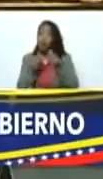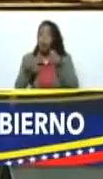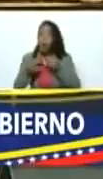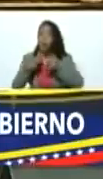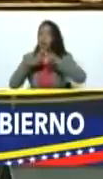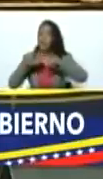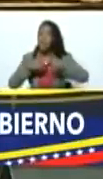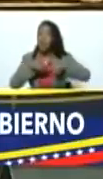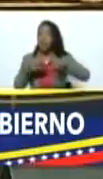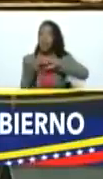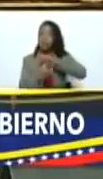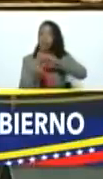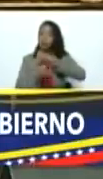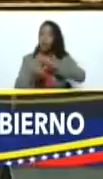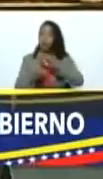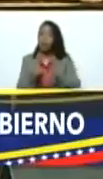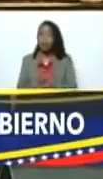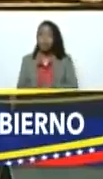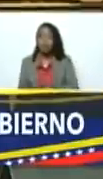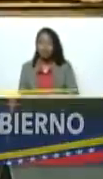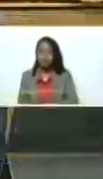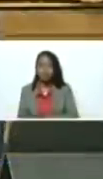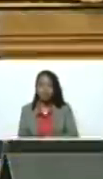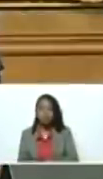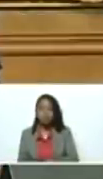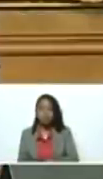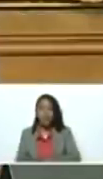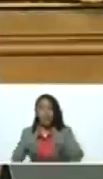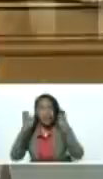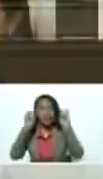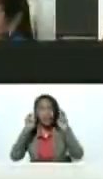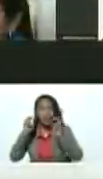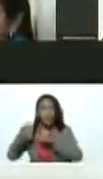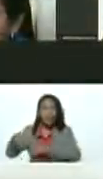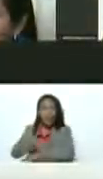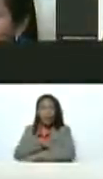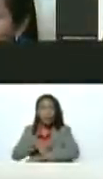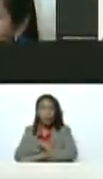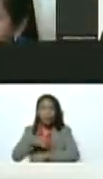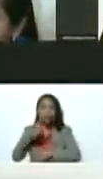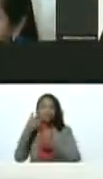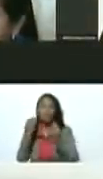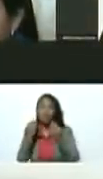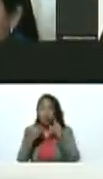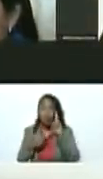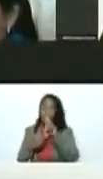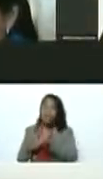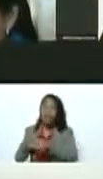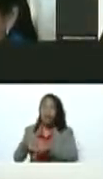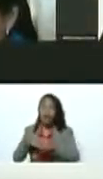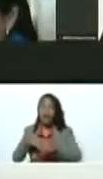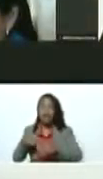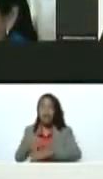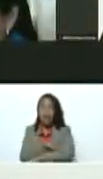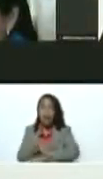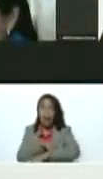las distintas instituciones tema de la vialidad tiene mucho que ver con el asfaltado